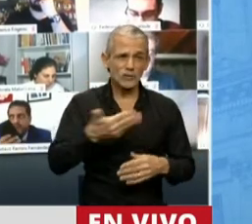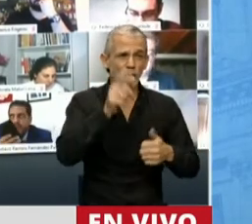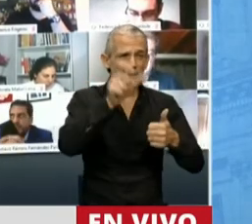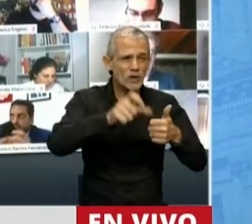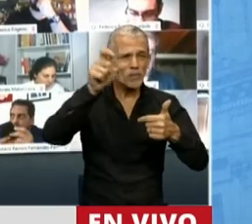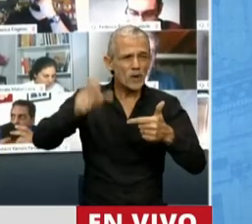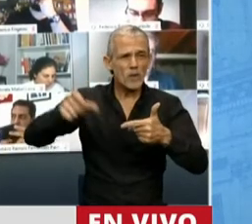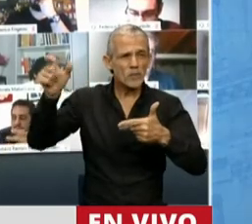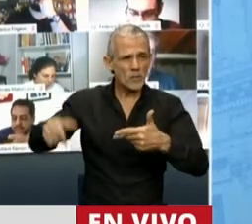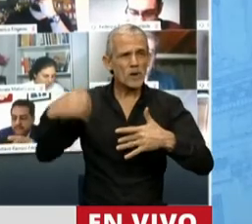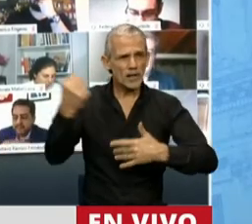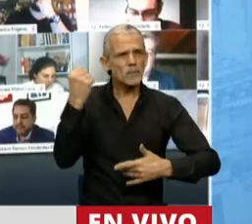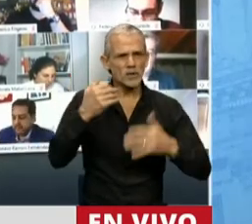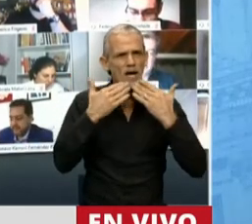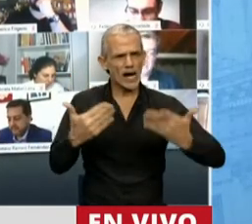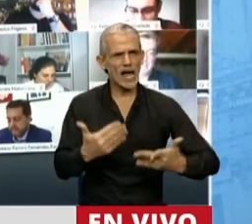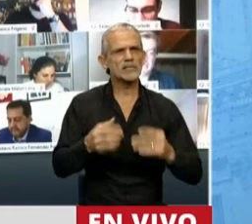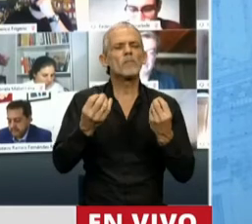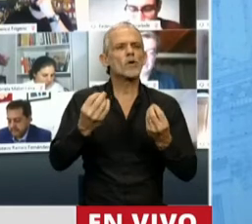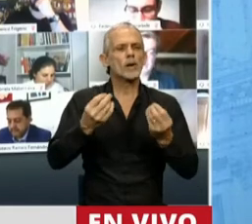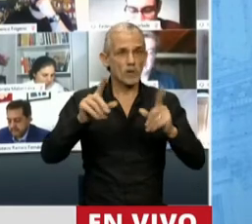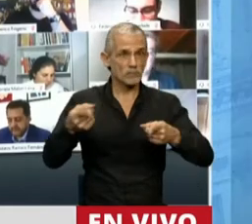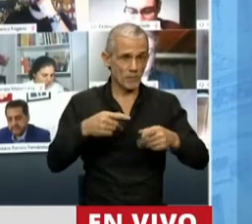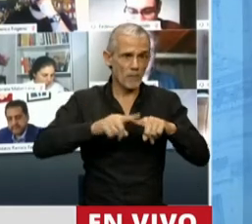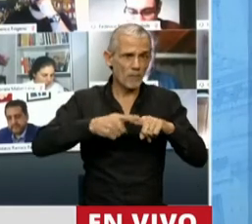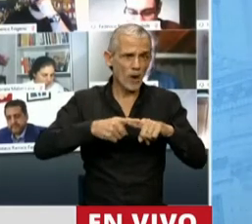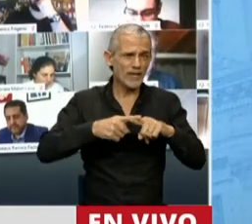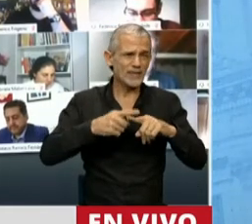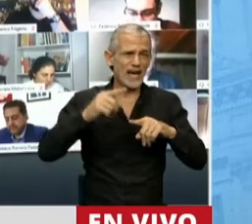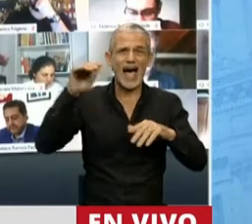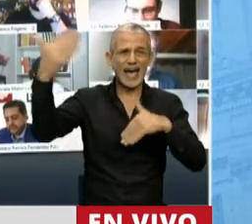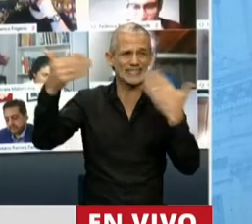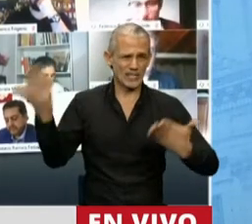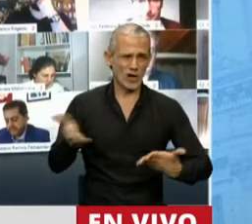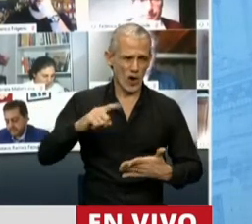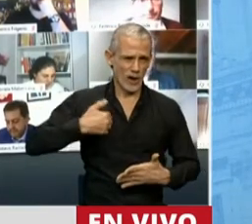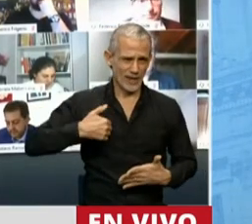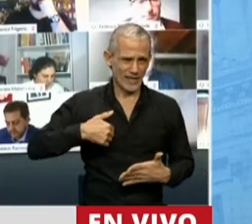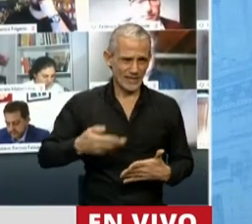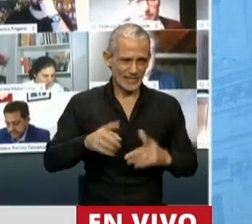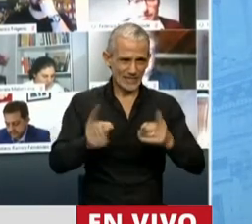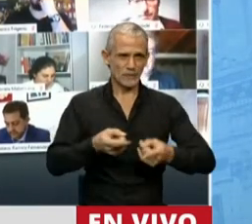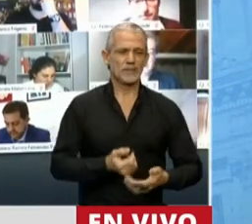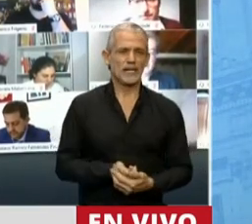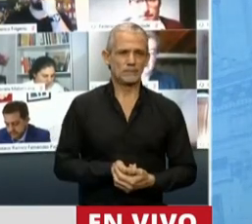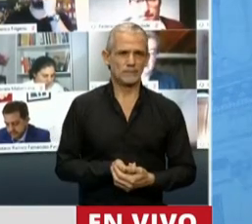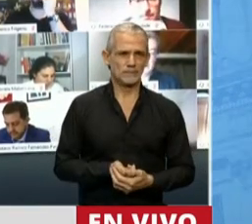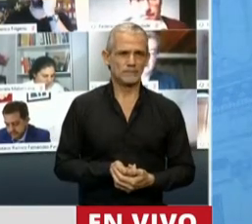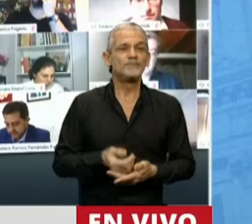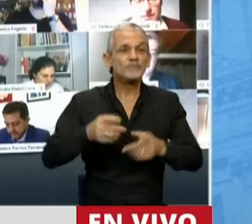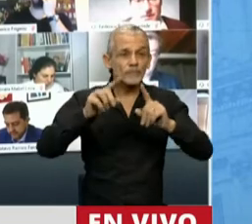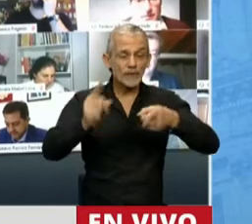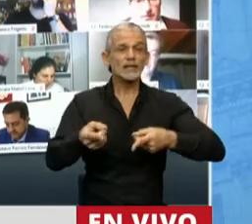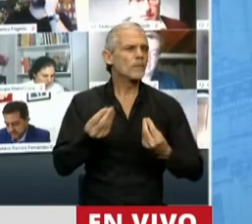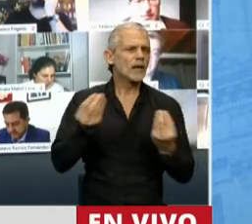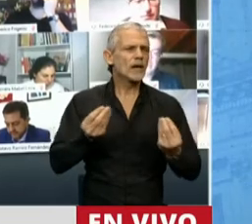personalidades, porque en el fondo también esto es la política exterior de Argentina, también, y que a su